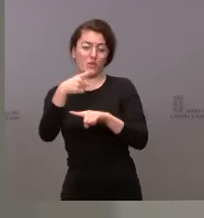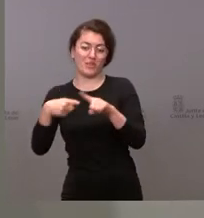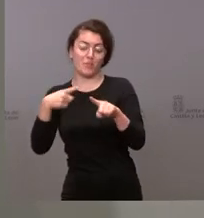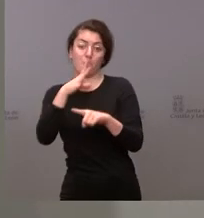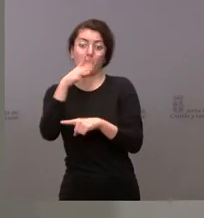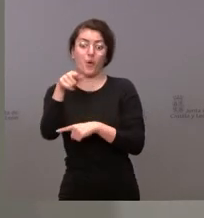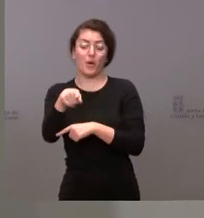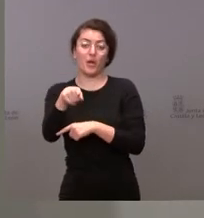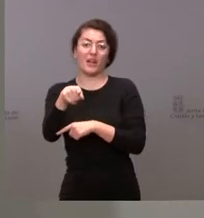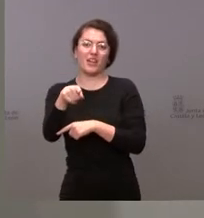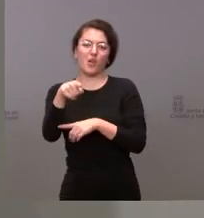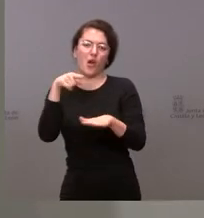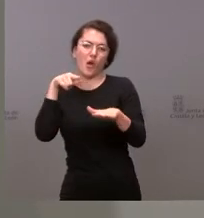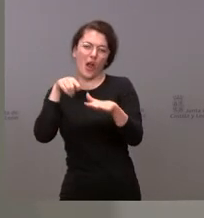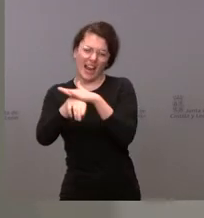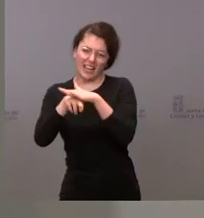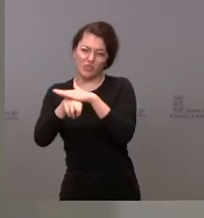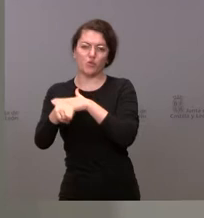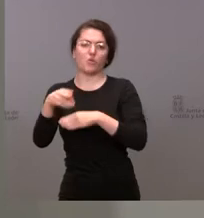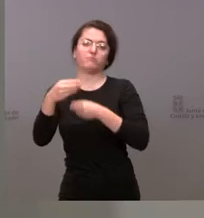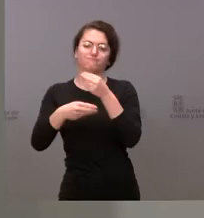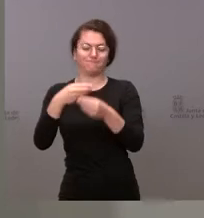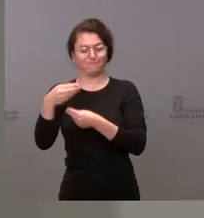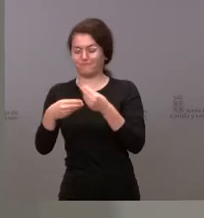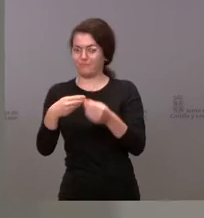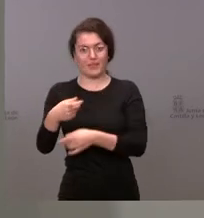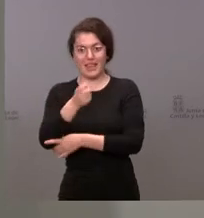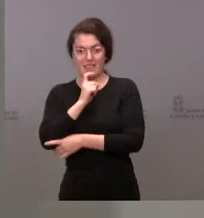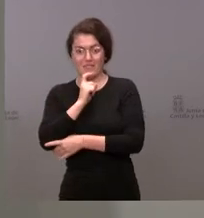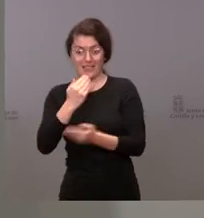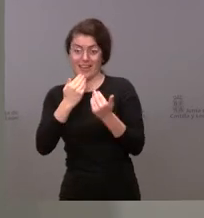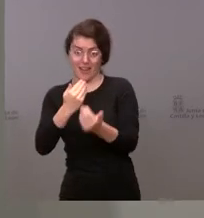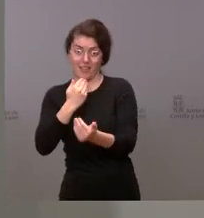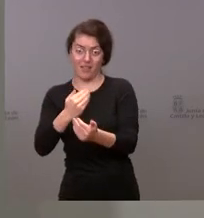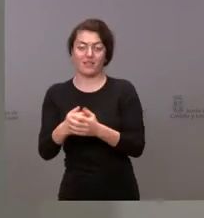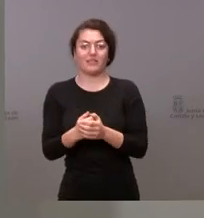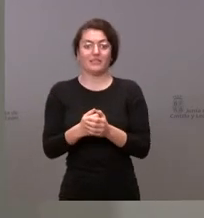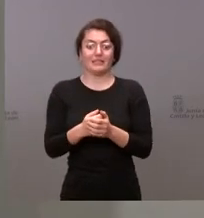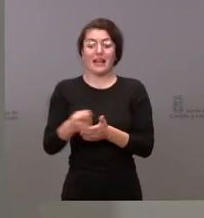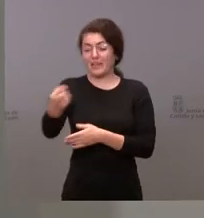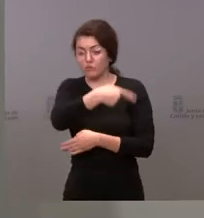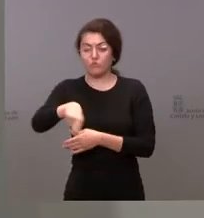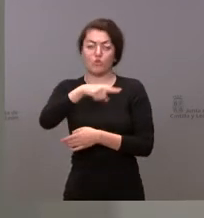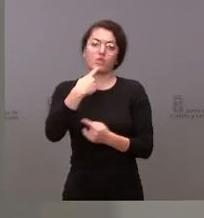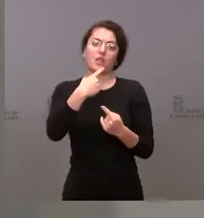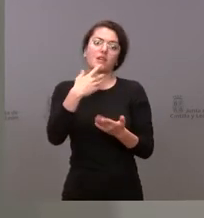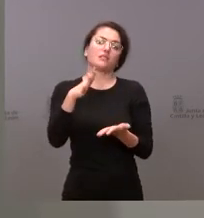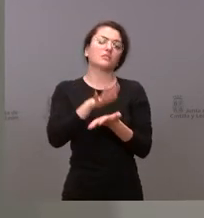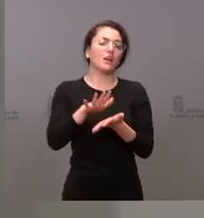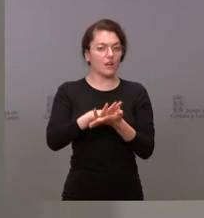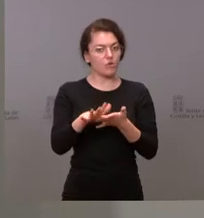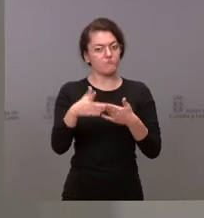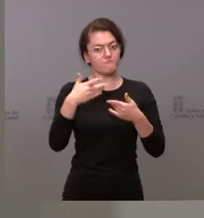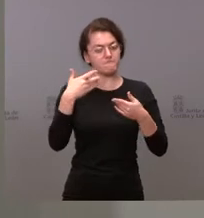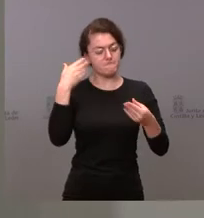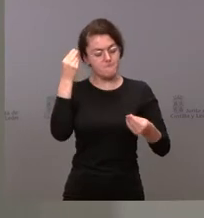gestión que estamos realizando en estos momentos y a todos a mantener la calma y a pensar en